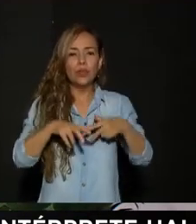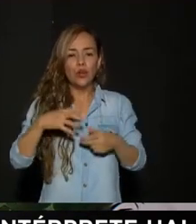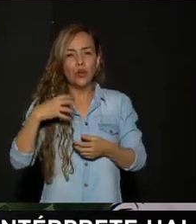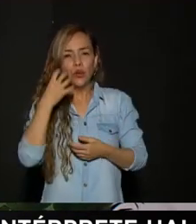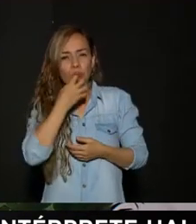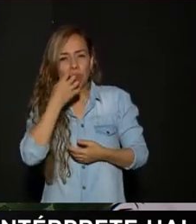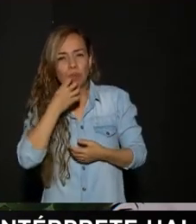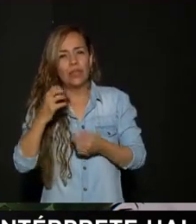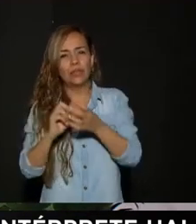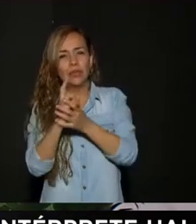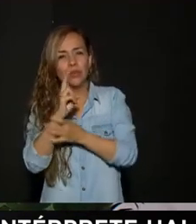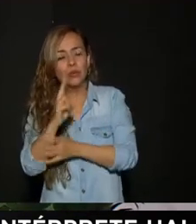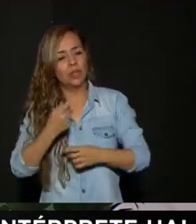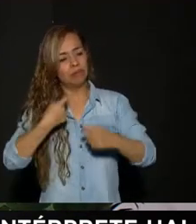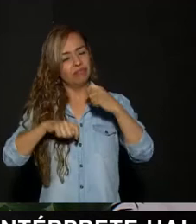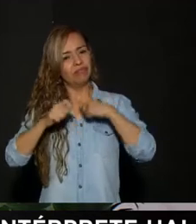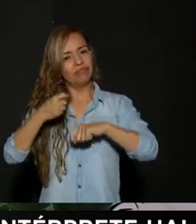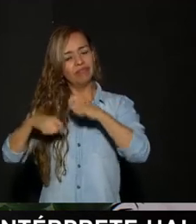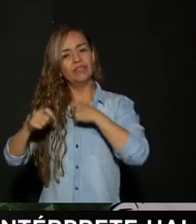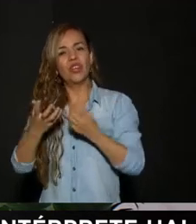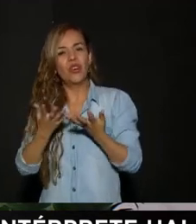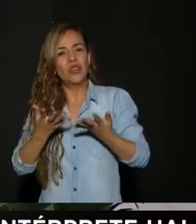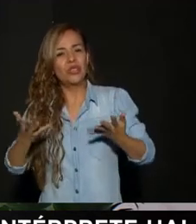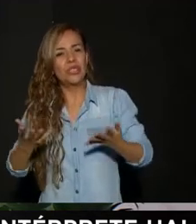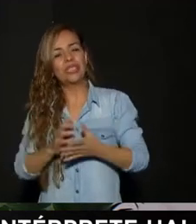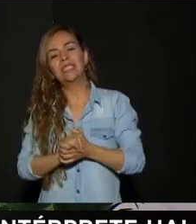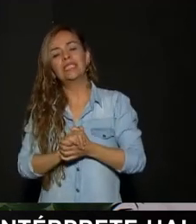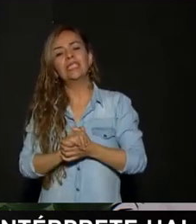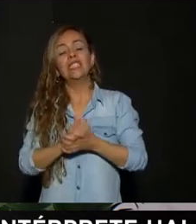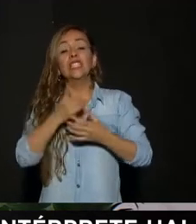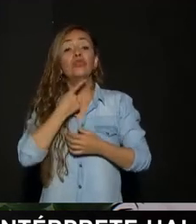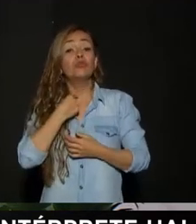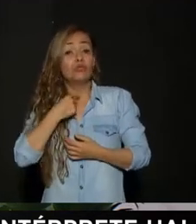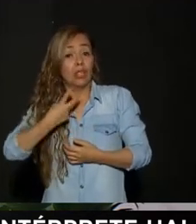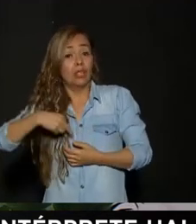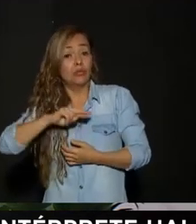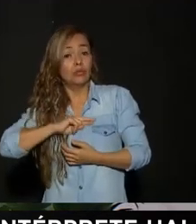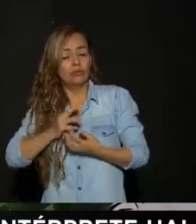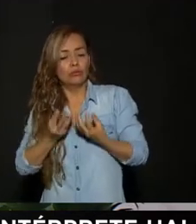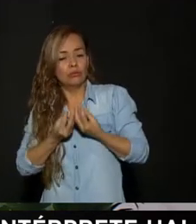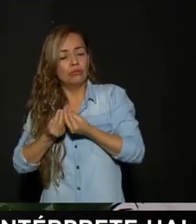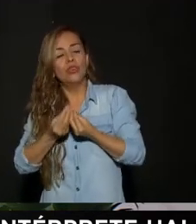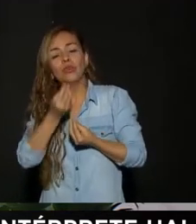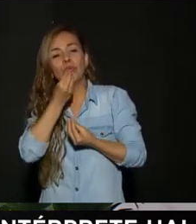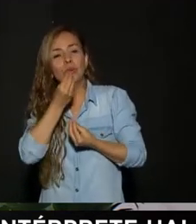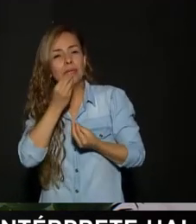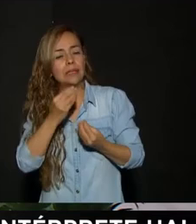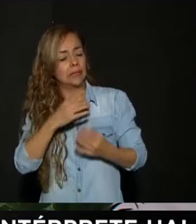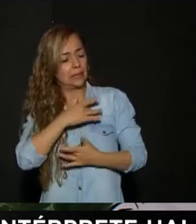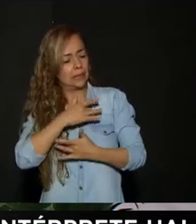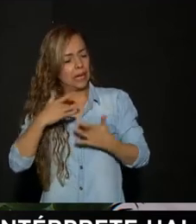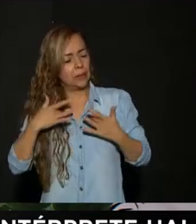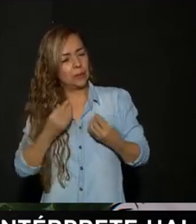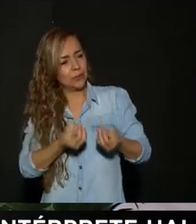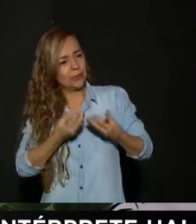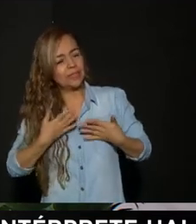solicitar Esos mercados orgánicos Que nos gusta muchas veces Comer saludable Que sin tantos químicos Estos productos